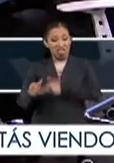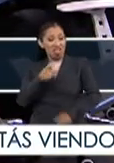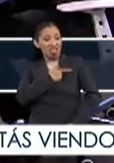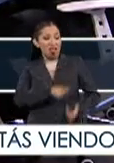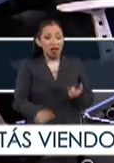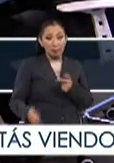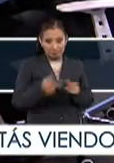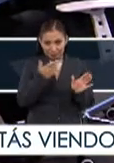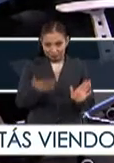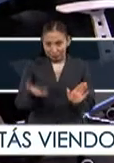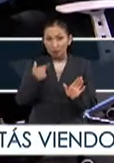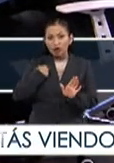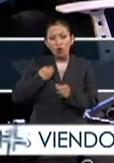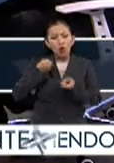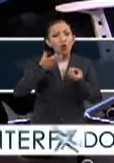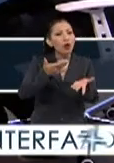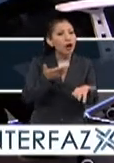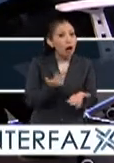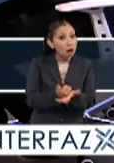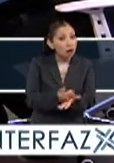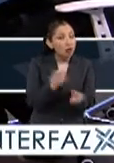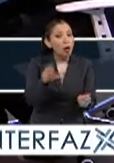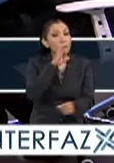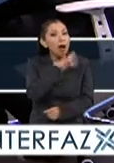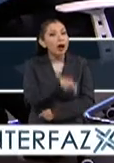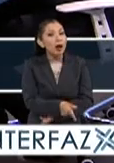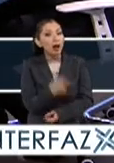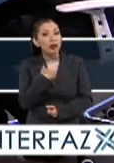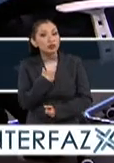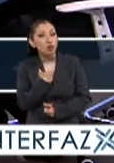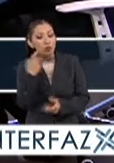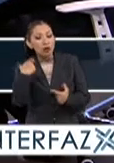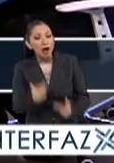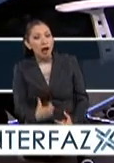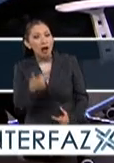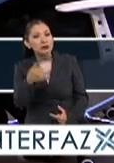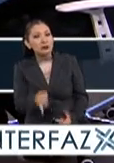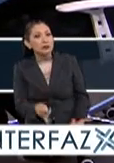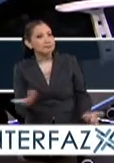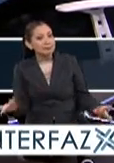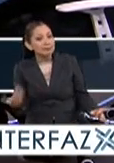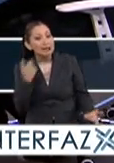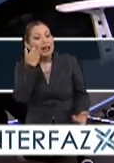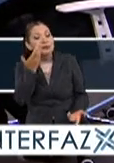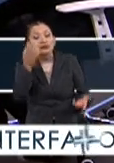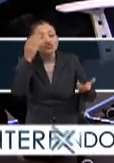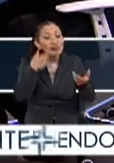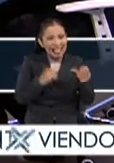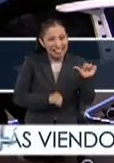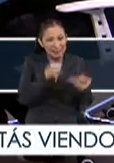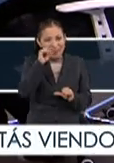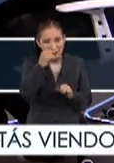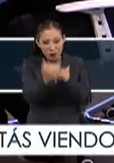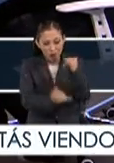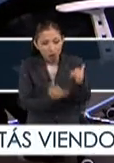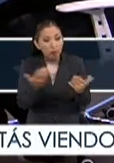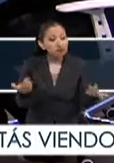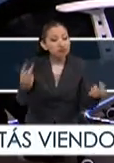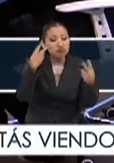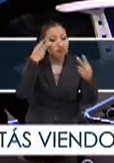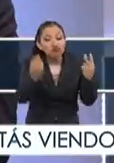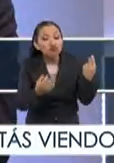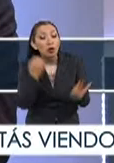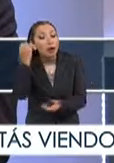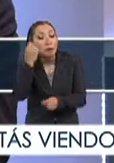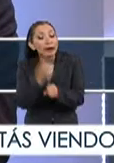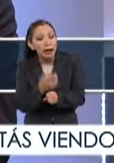qué aportación tienes teniendo esta actitud y qué otras cosas pierdes teniendo esta actitud. Entonces, lo que nosotros buscamos es, mediante estas actividades lúdicas, muchas de ellas